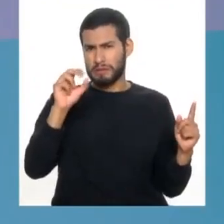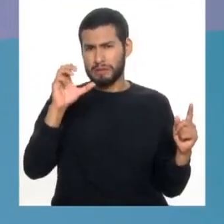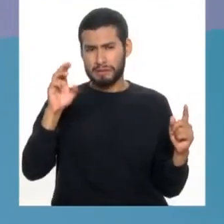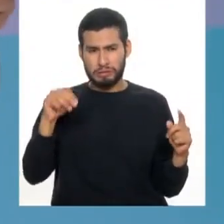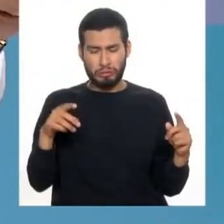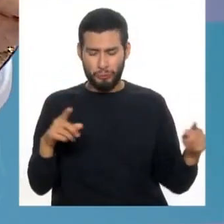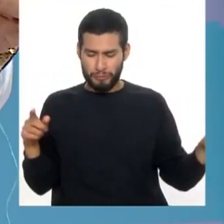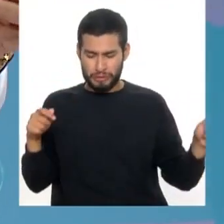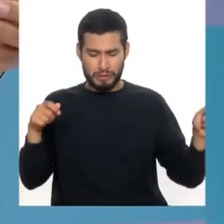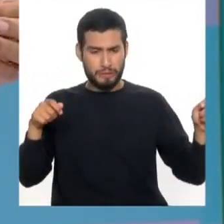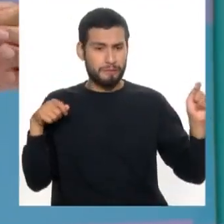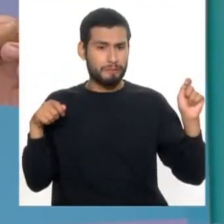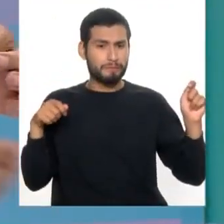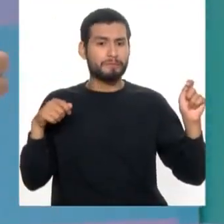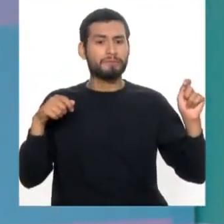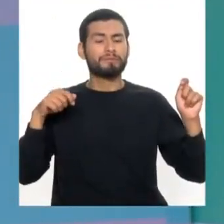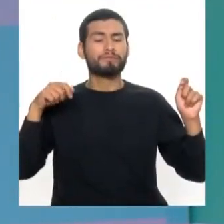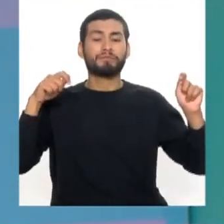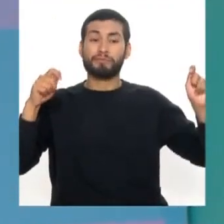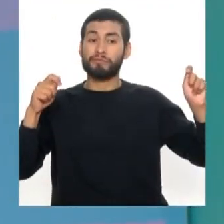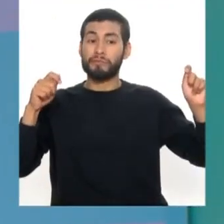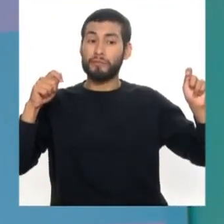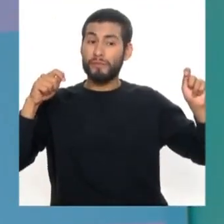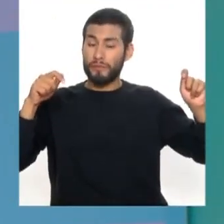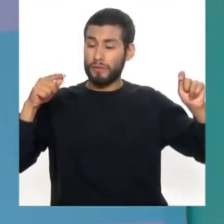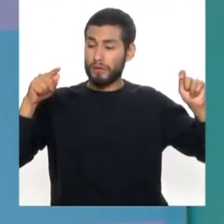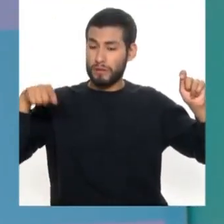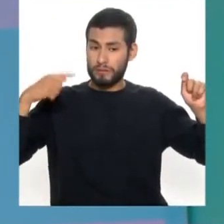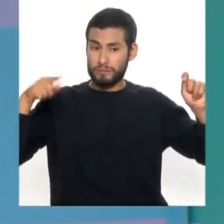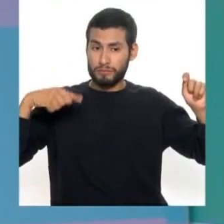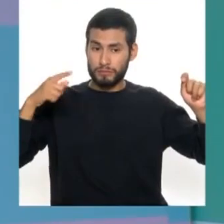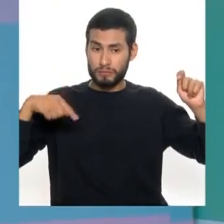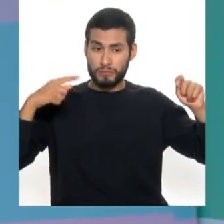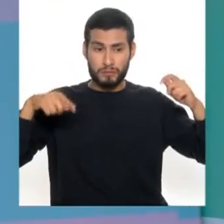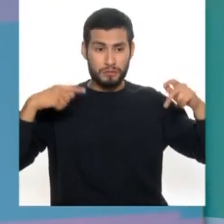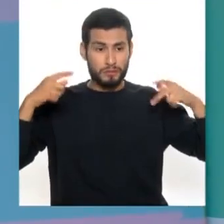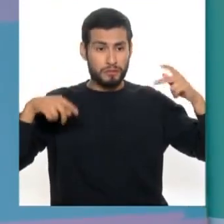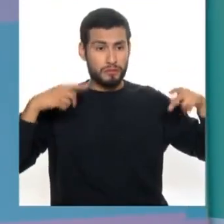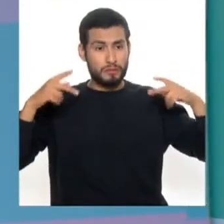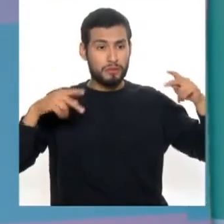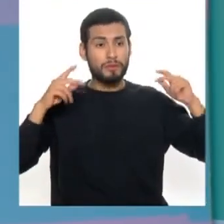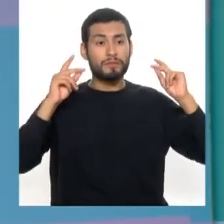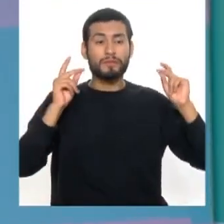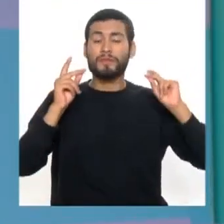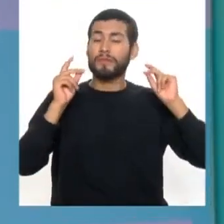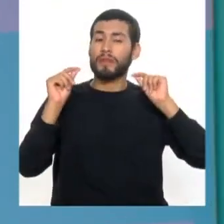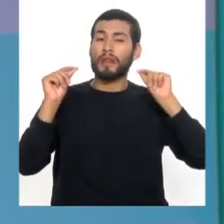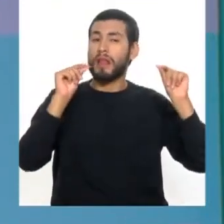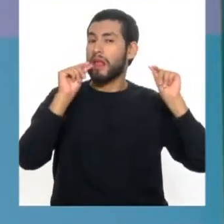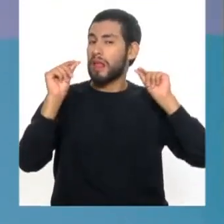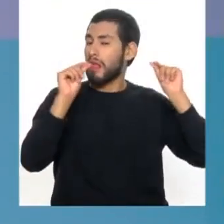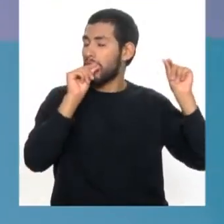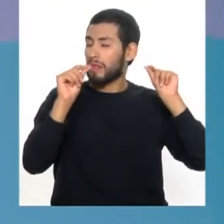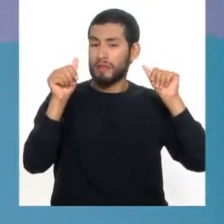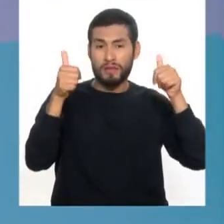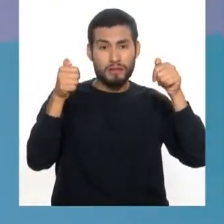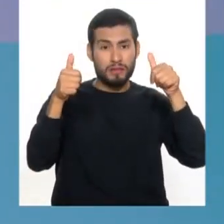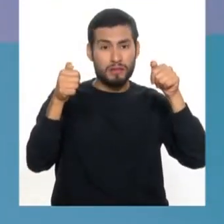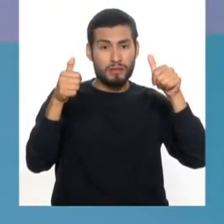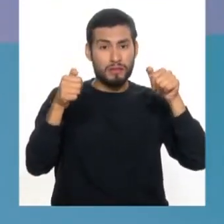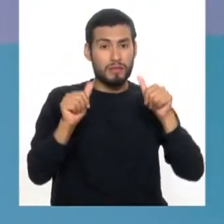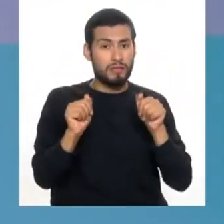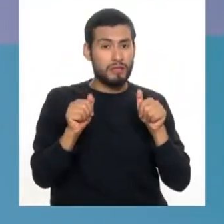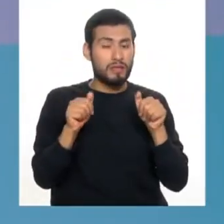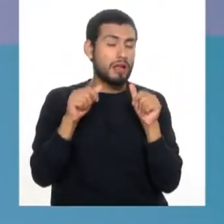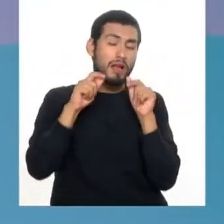cortador, se corta, se enrolla en los dedos medios, y con los dedos pulgares vamos llevándolo a toda la zona de los dientes. ¿Y si no te